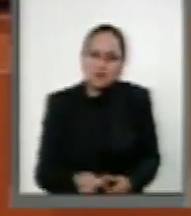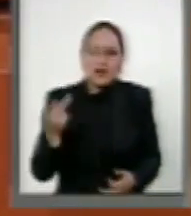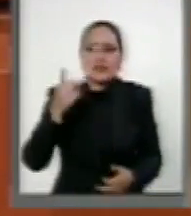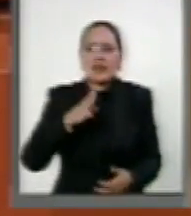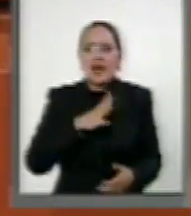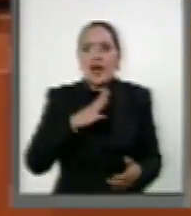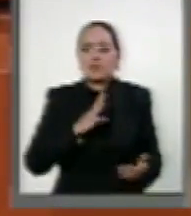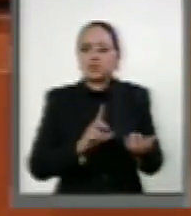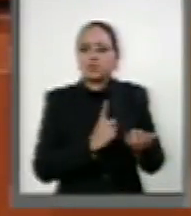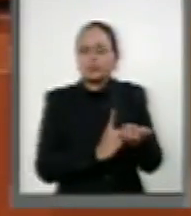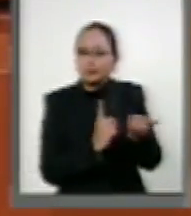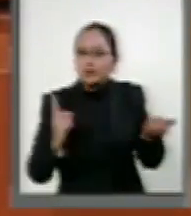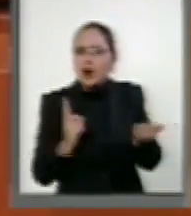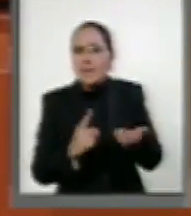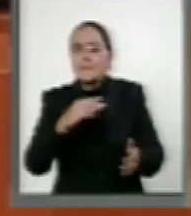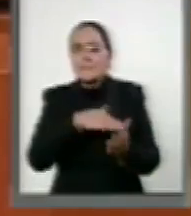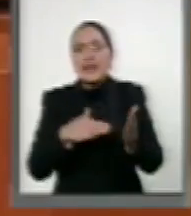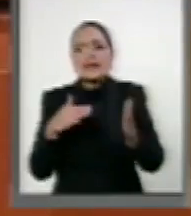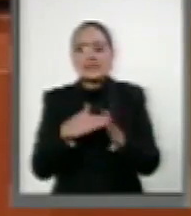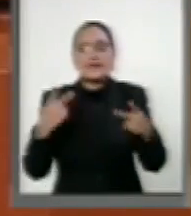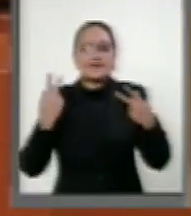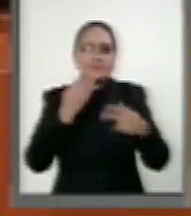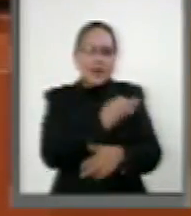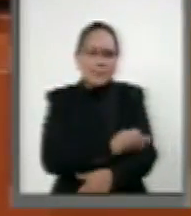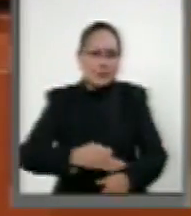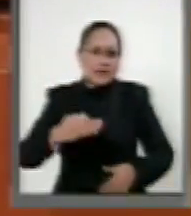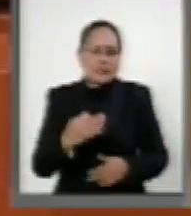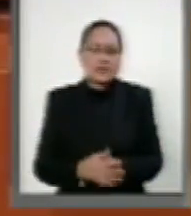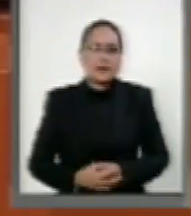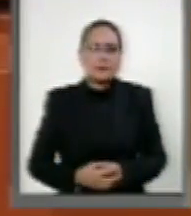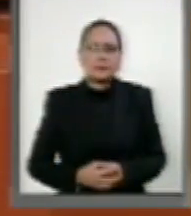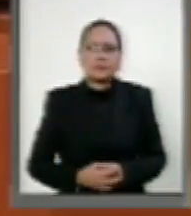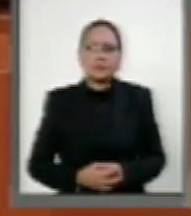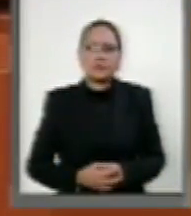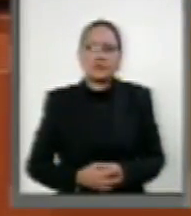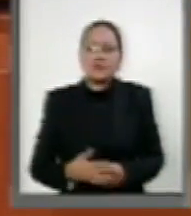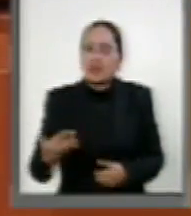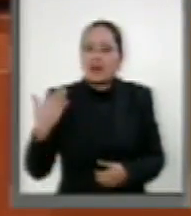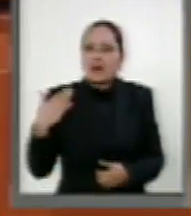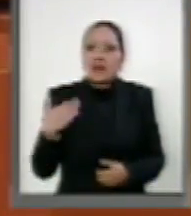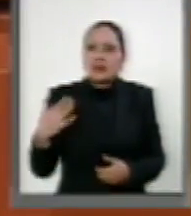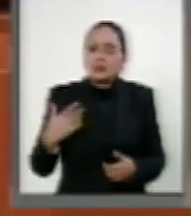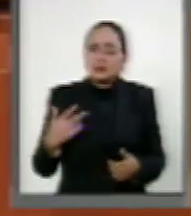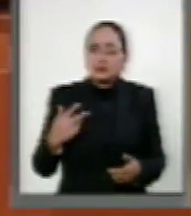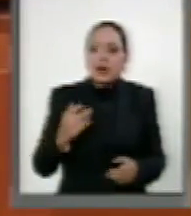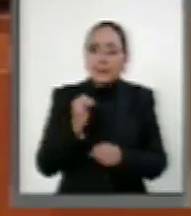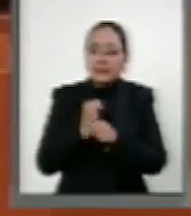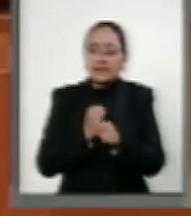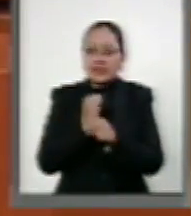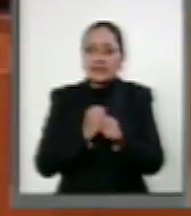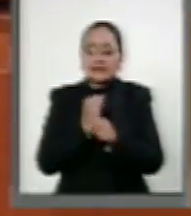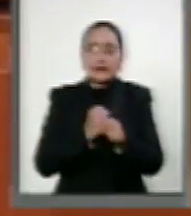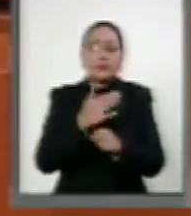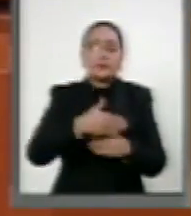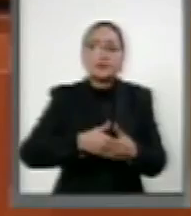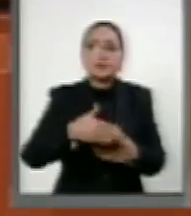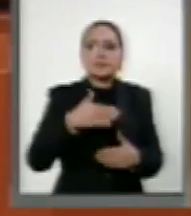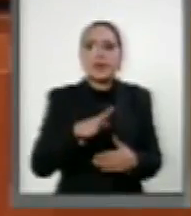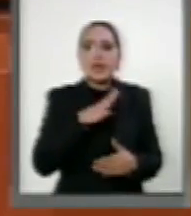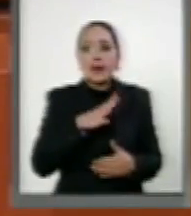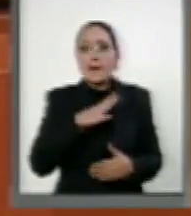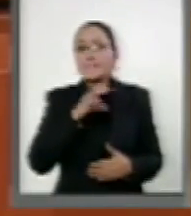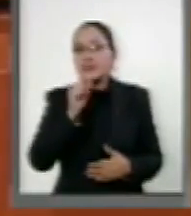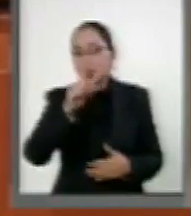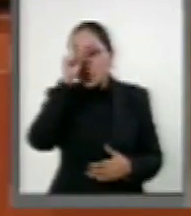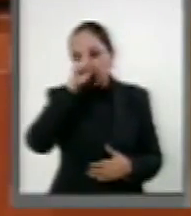exclusión social de miles de familias. Según la última mediación de efecto de la política social por el Consejo